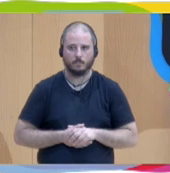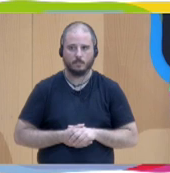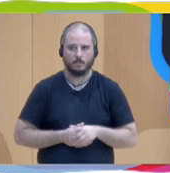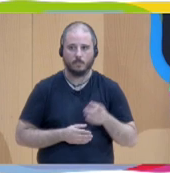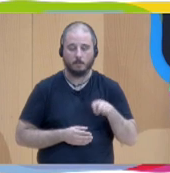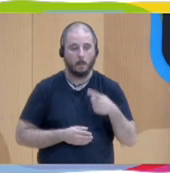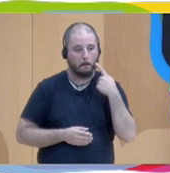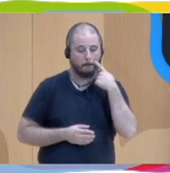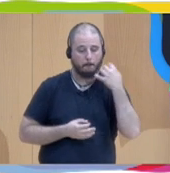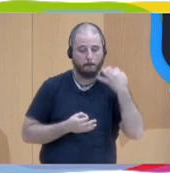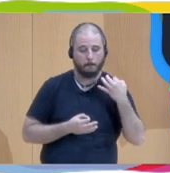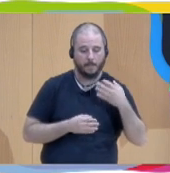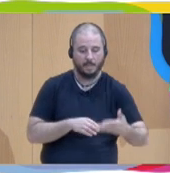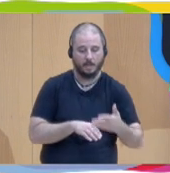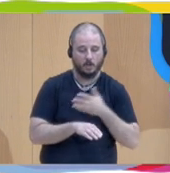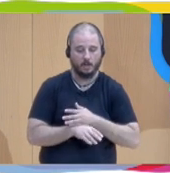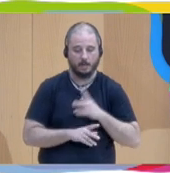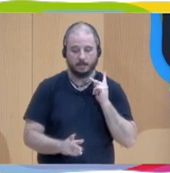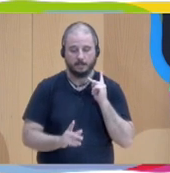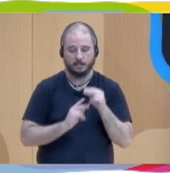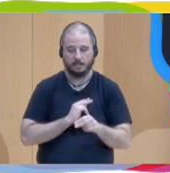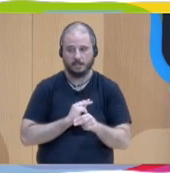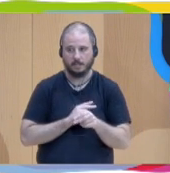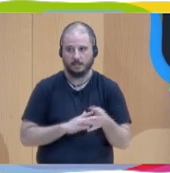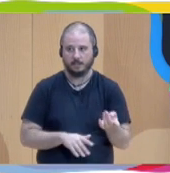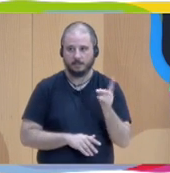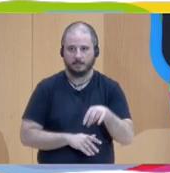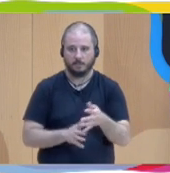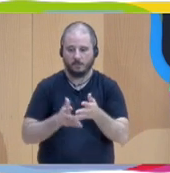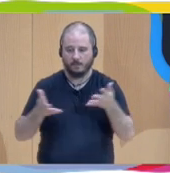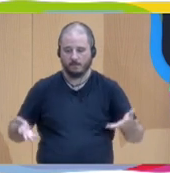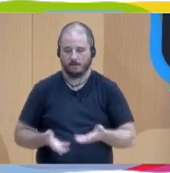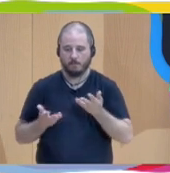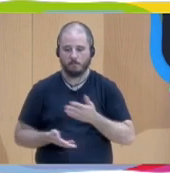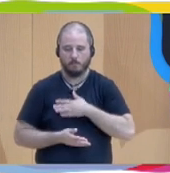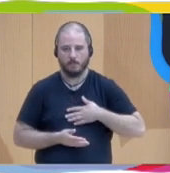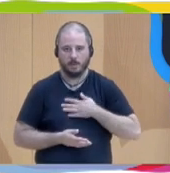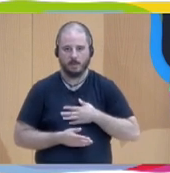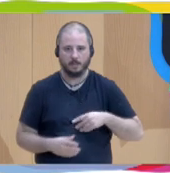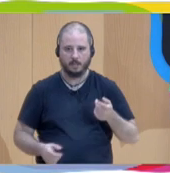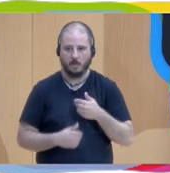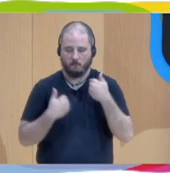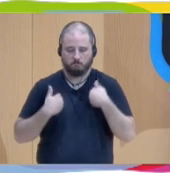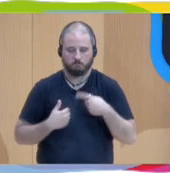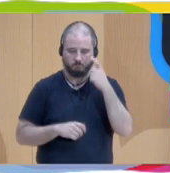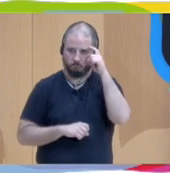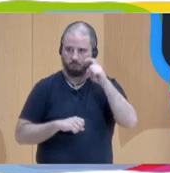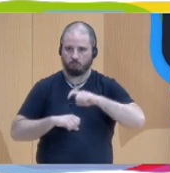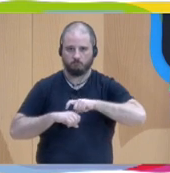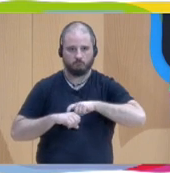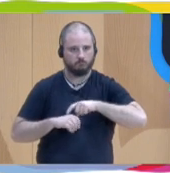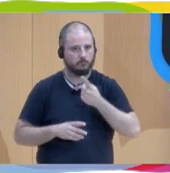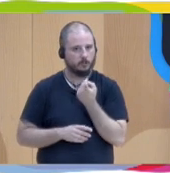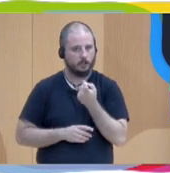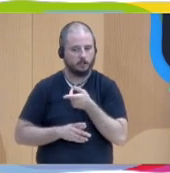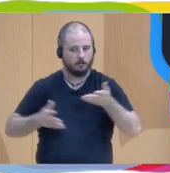de riesgo, pero también promover el bienestar psicológico y físico necesario. Y por